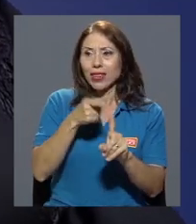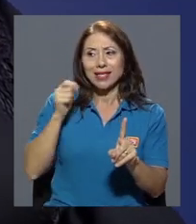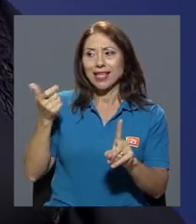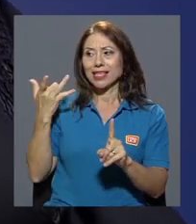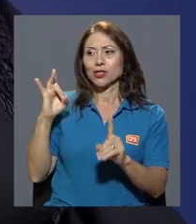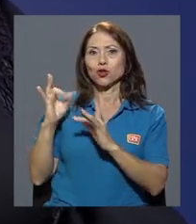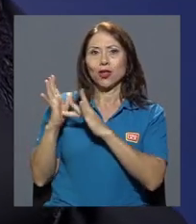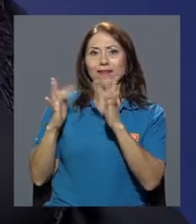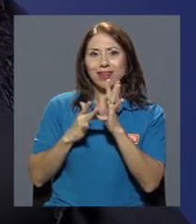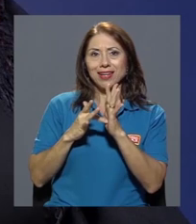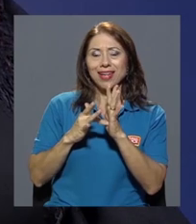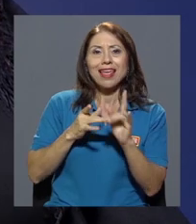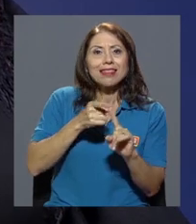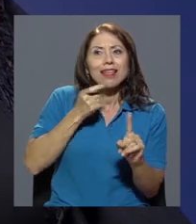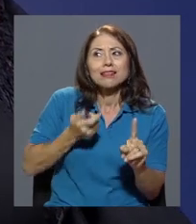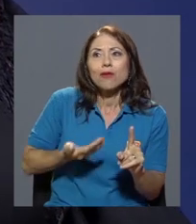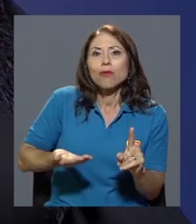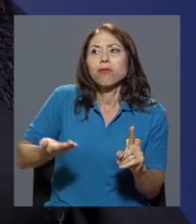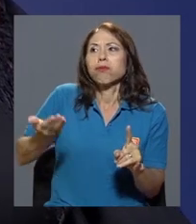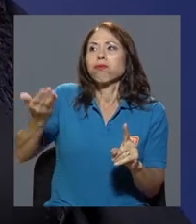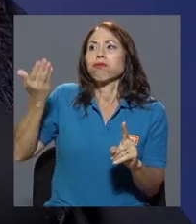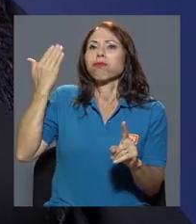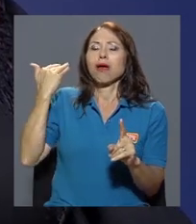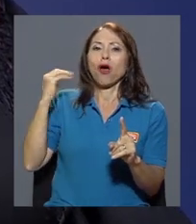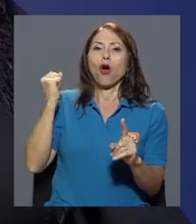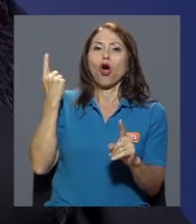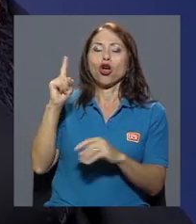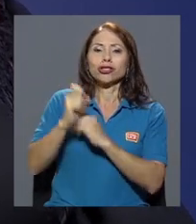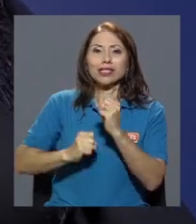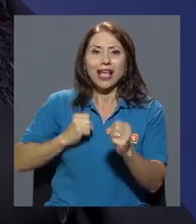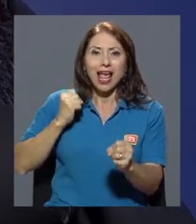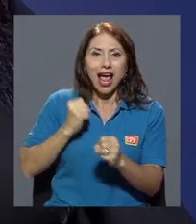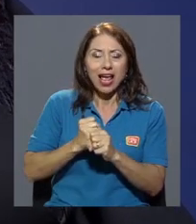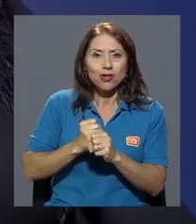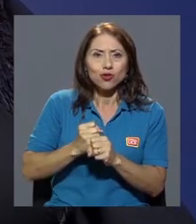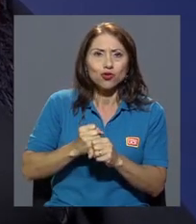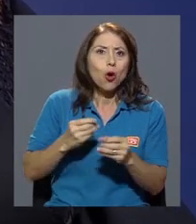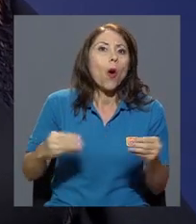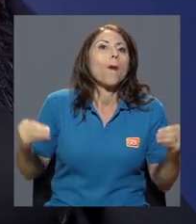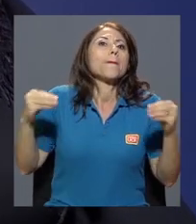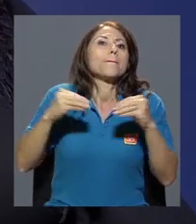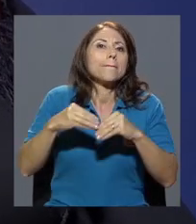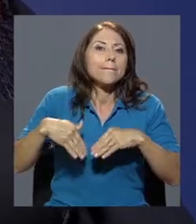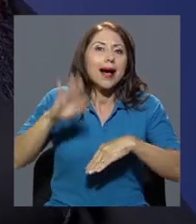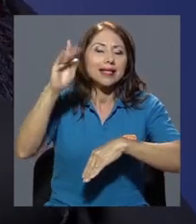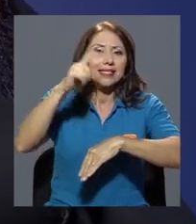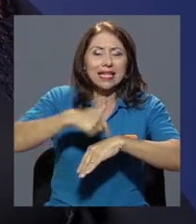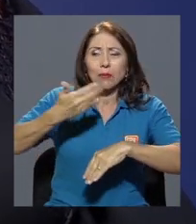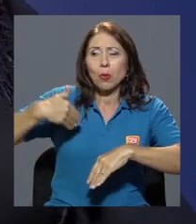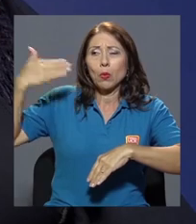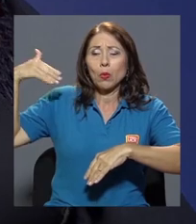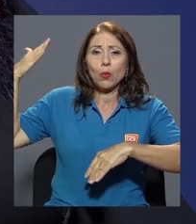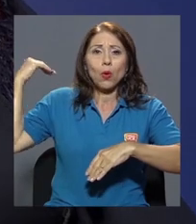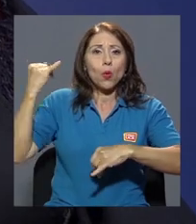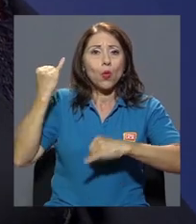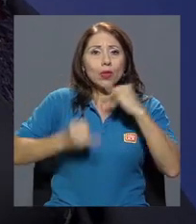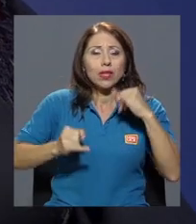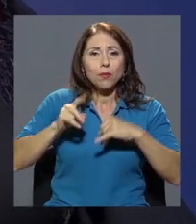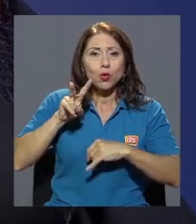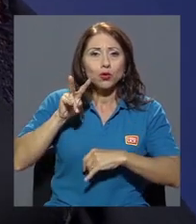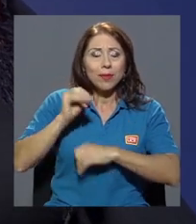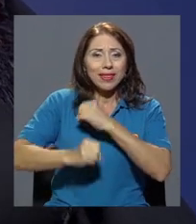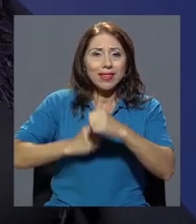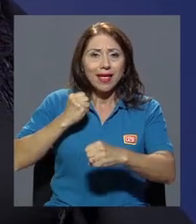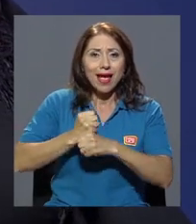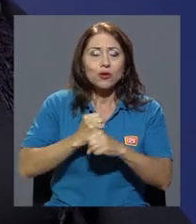abril, sino desde hace 10, 11 años cuando se instauró, o quizás hasta más, ¿verdad? Los últimos 20 años